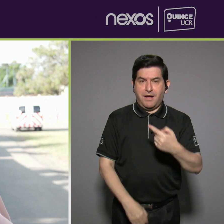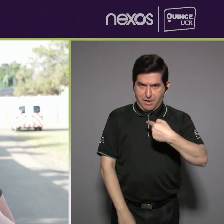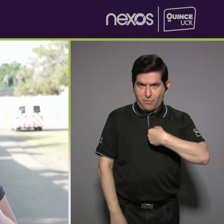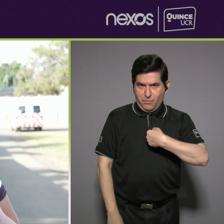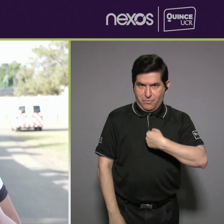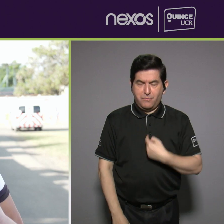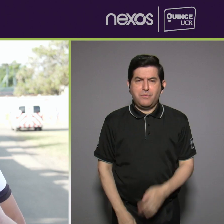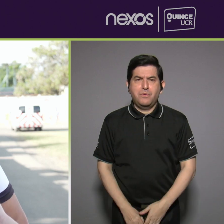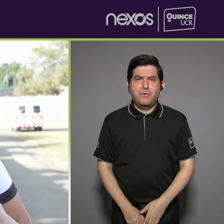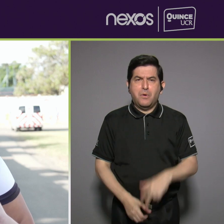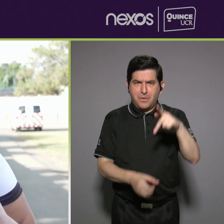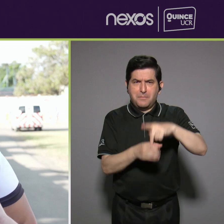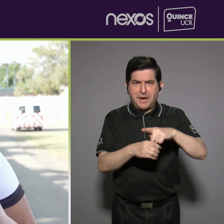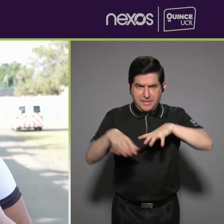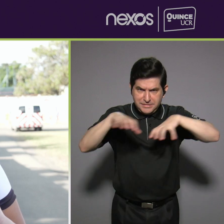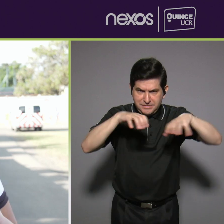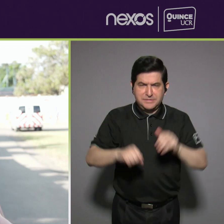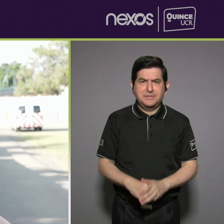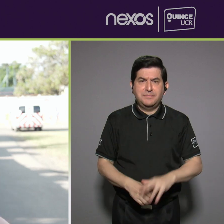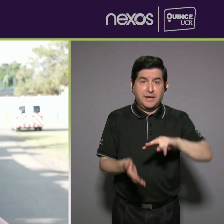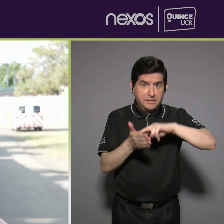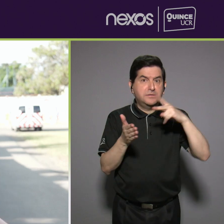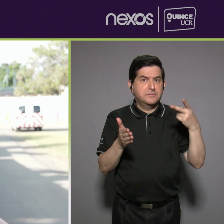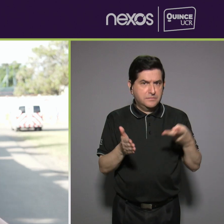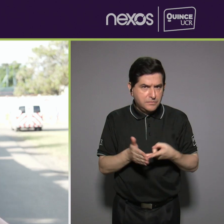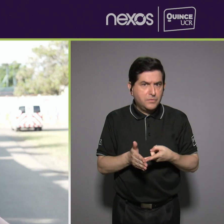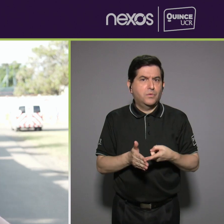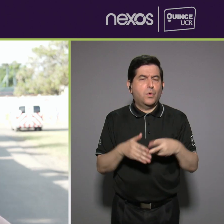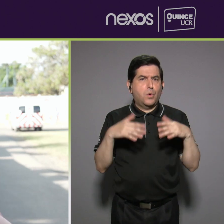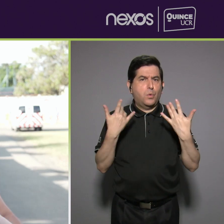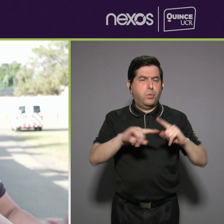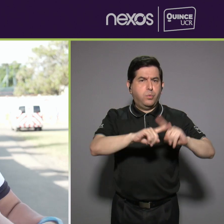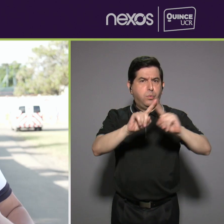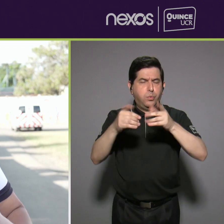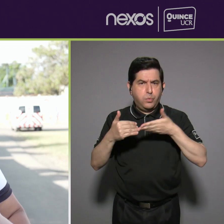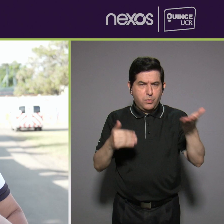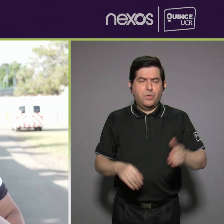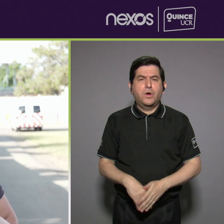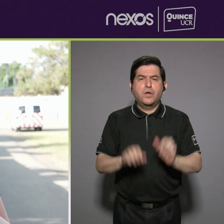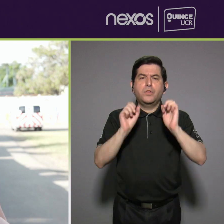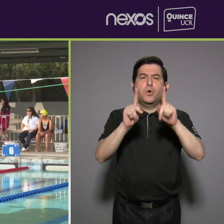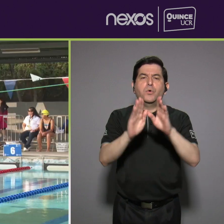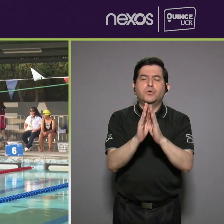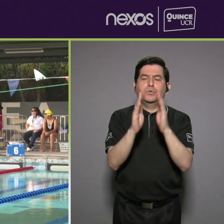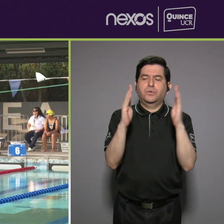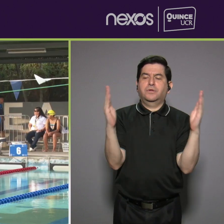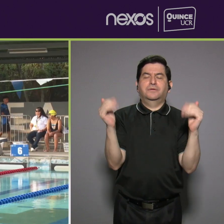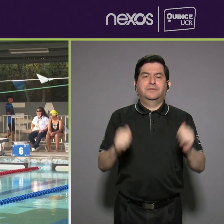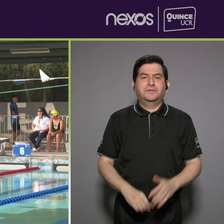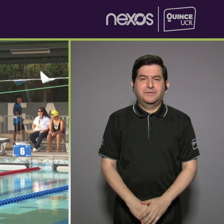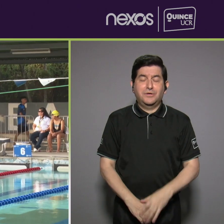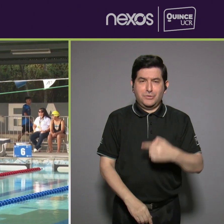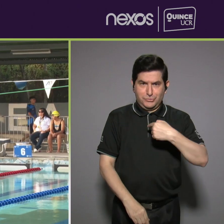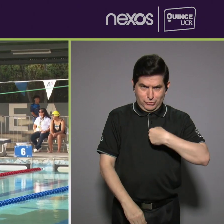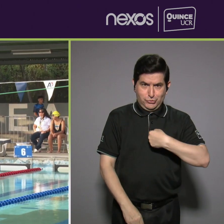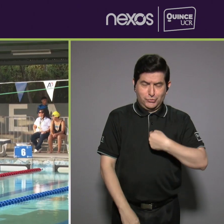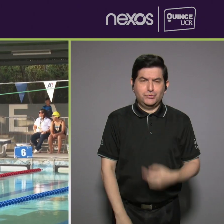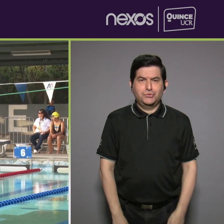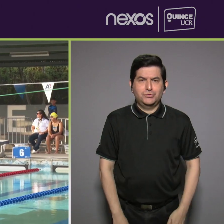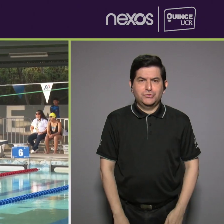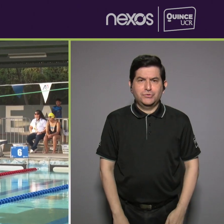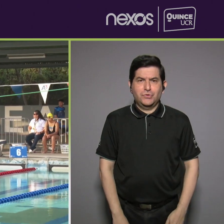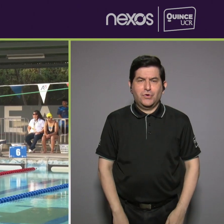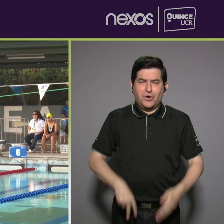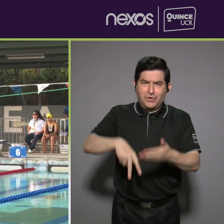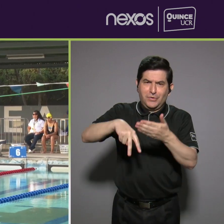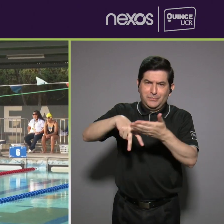estar en un evento de esos, porque significa realmente muchas cosas que nos abren las puertas. Perdí mi miembro